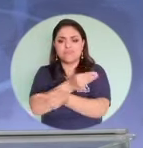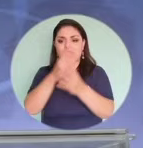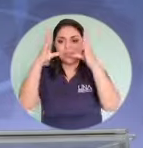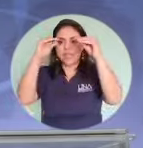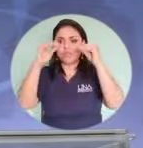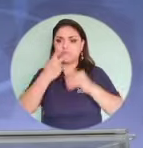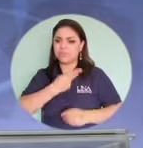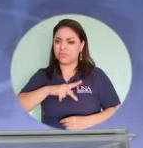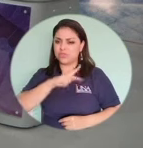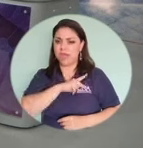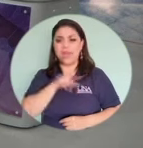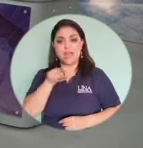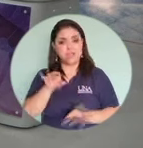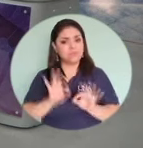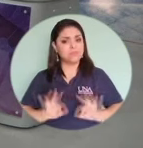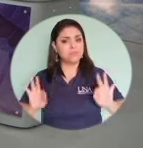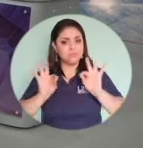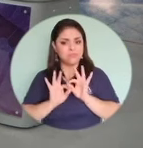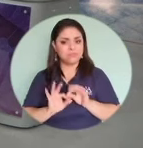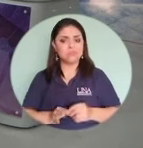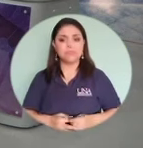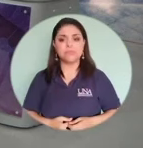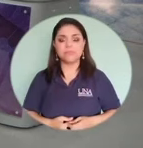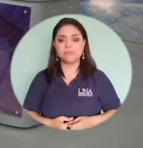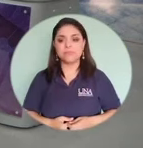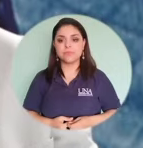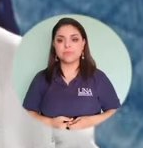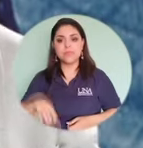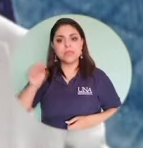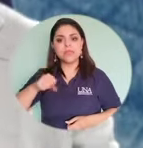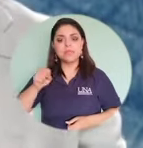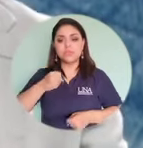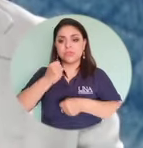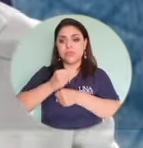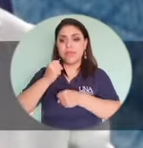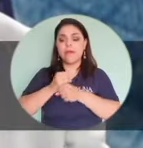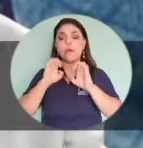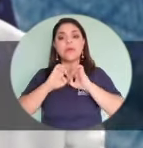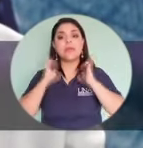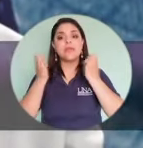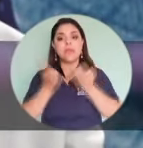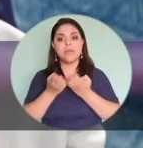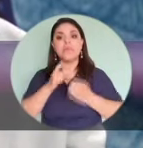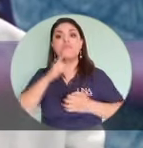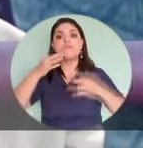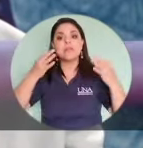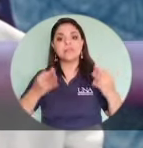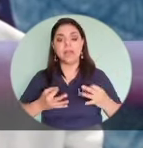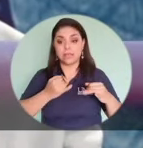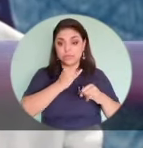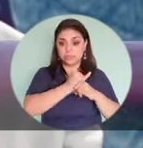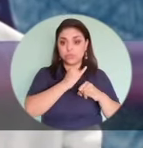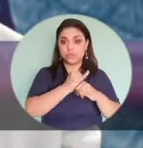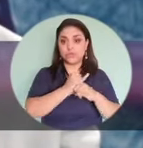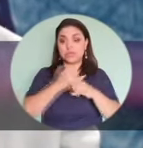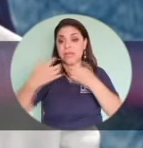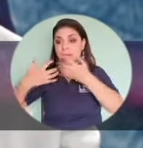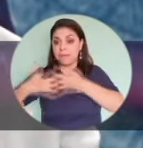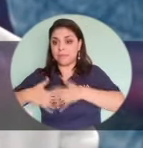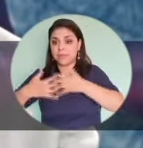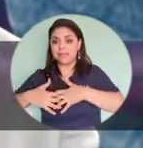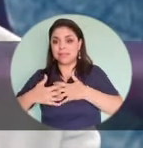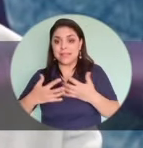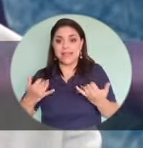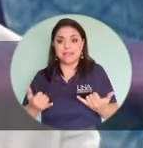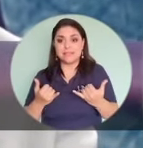datos personales, pues, también es importante. Es un trabajo en equipo. En definitiva, si las instituciones y las empresas